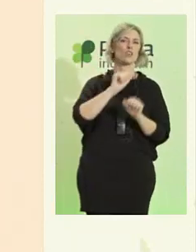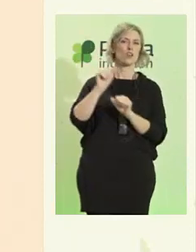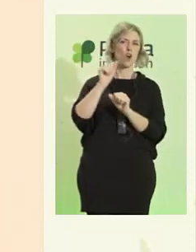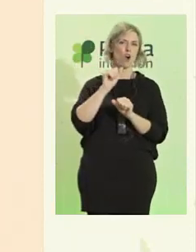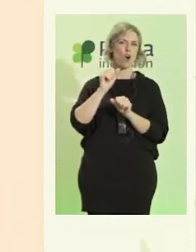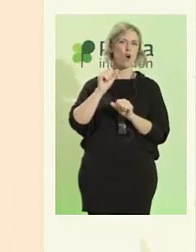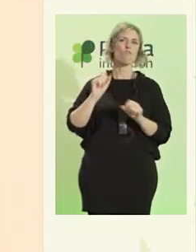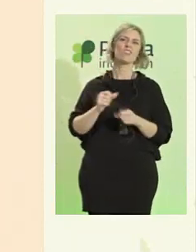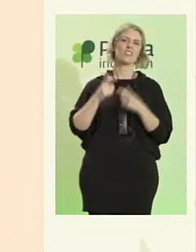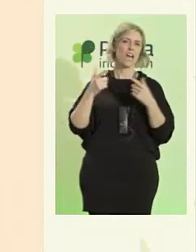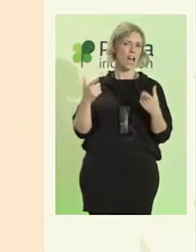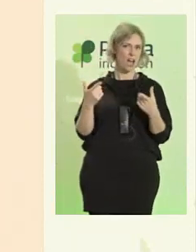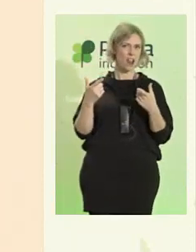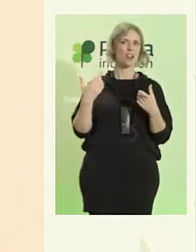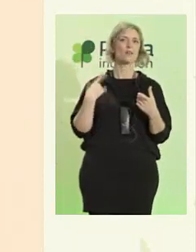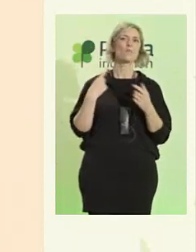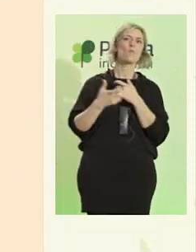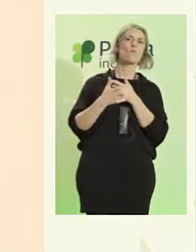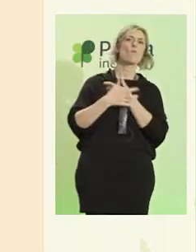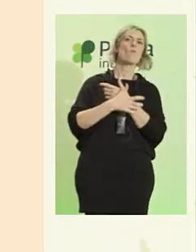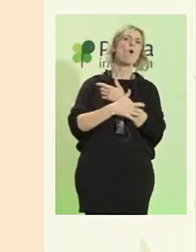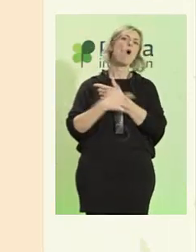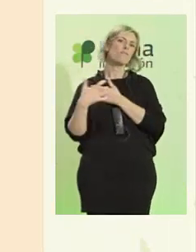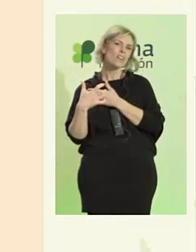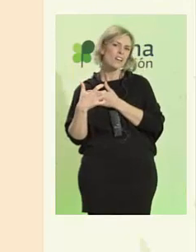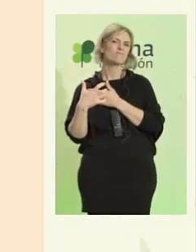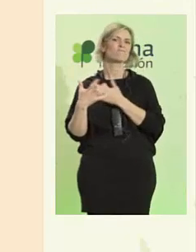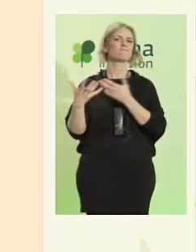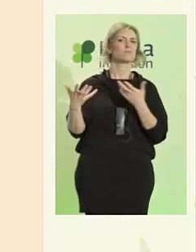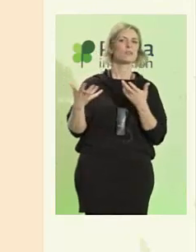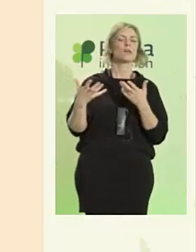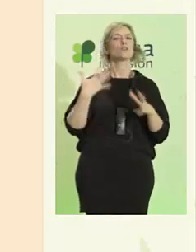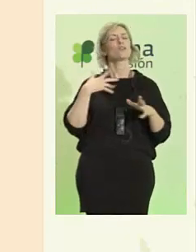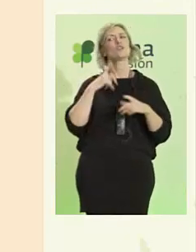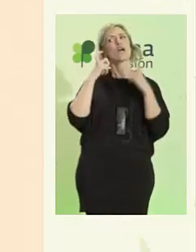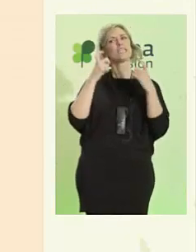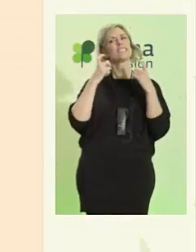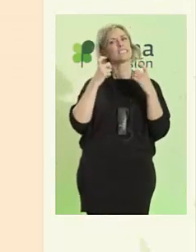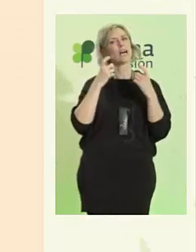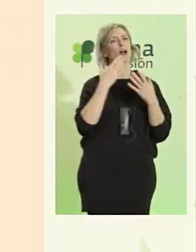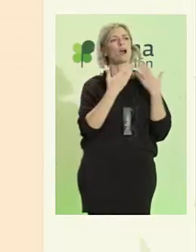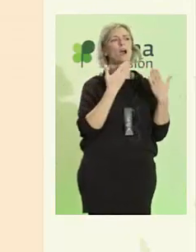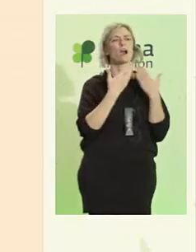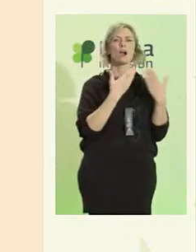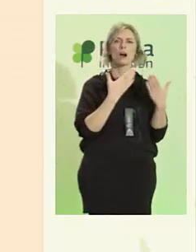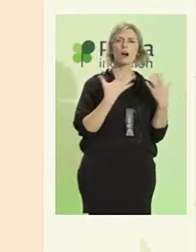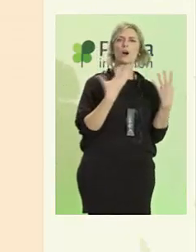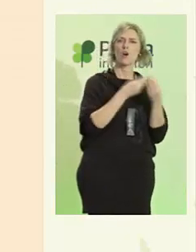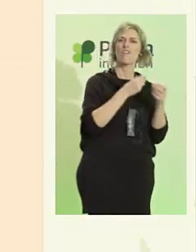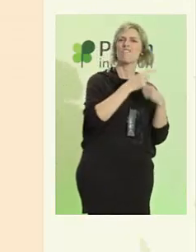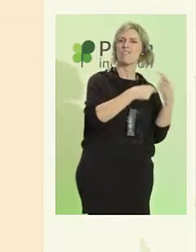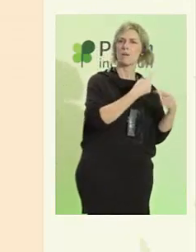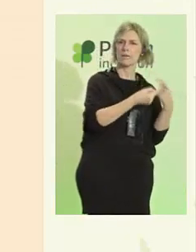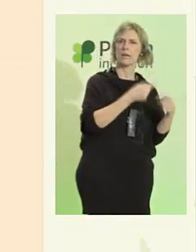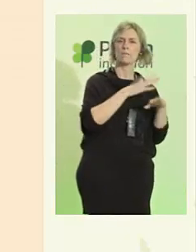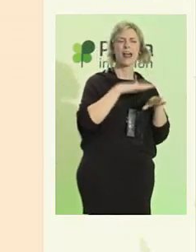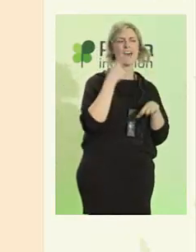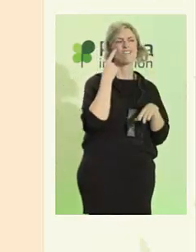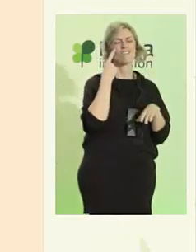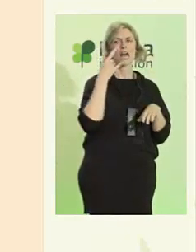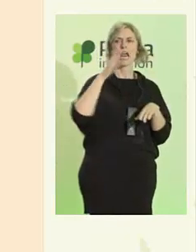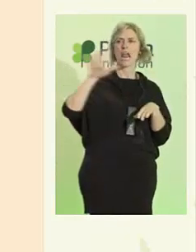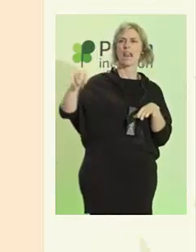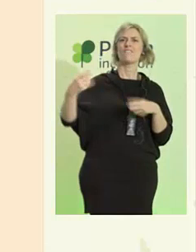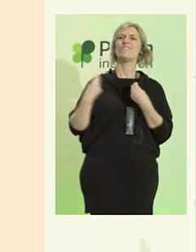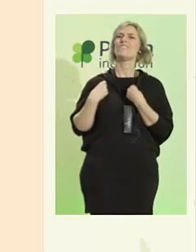Y entonces yo intenté hablar con ellos para ver qué es lo que creían que era lo mejor para Patrick. ¿Dónde debería